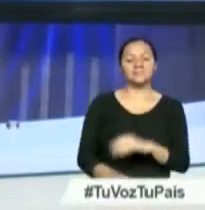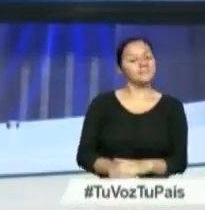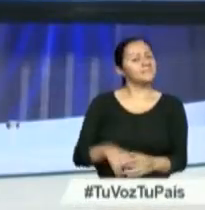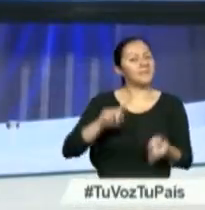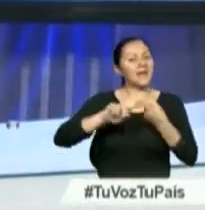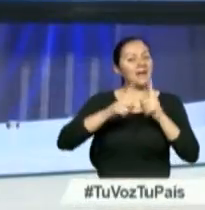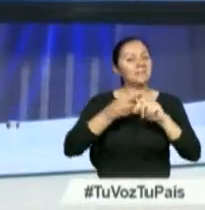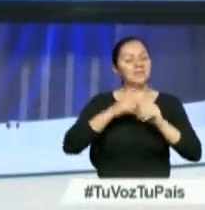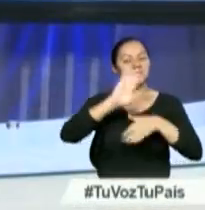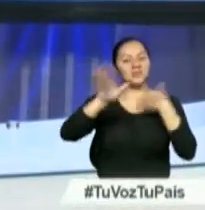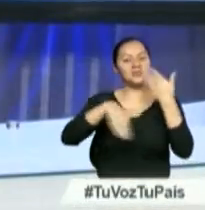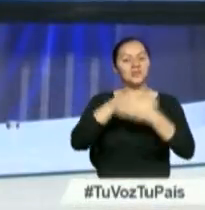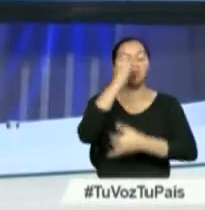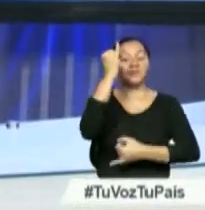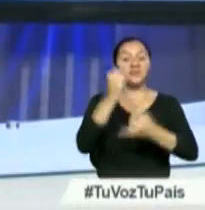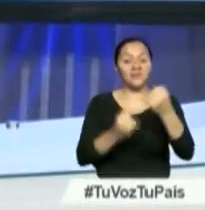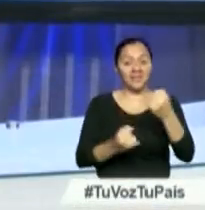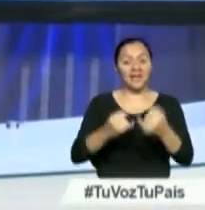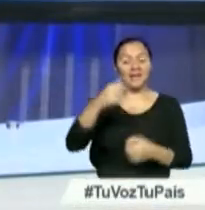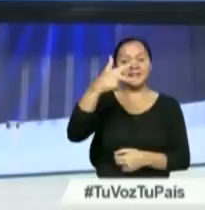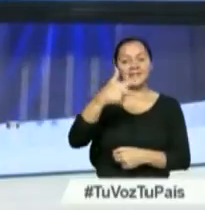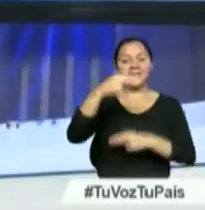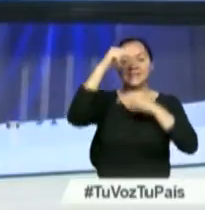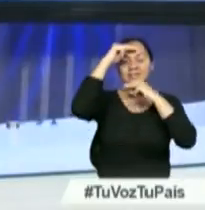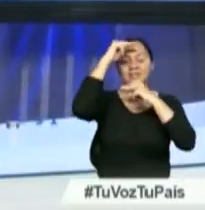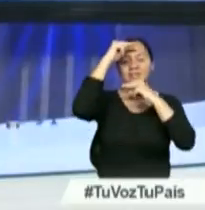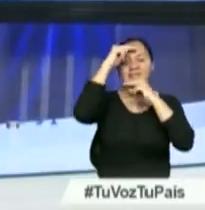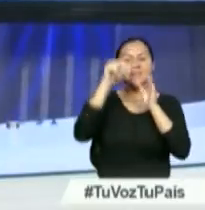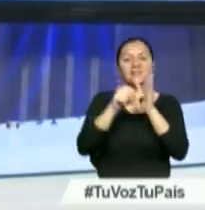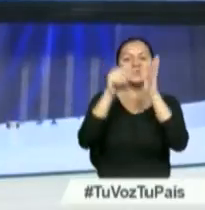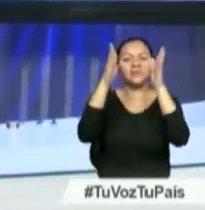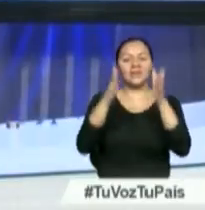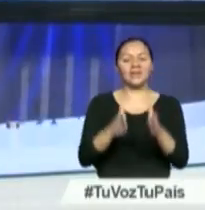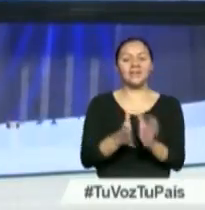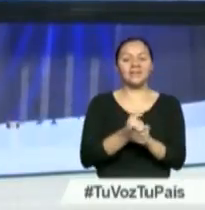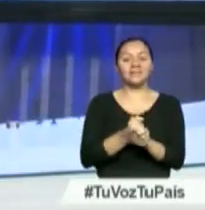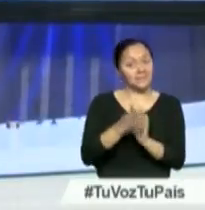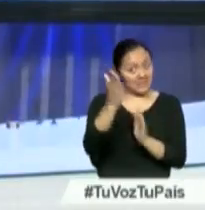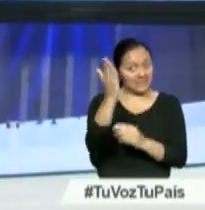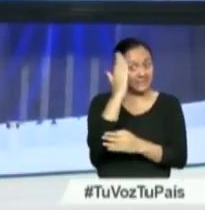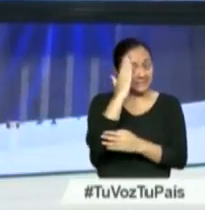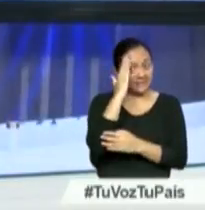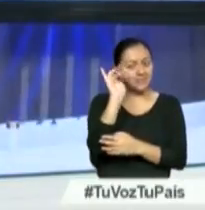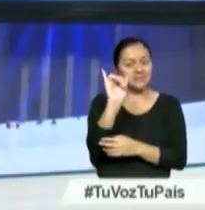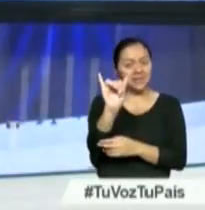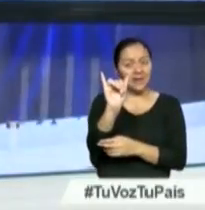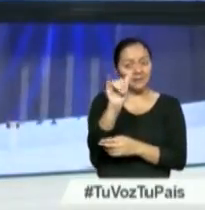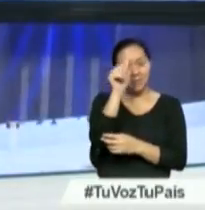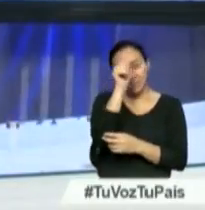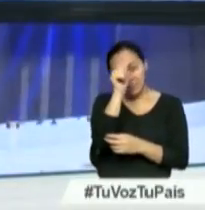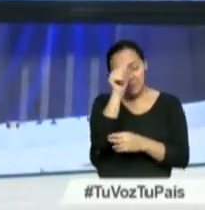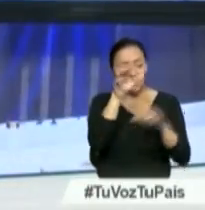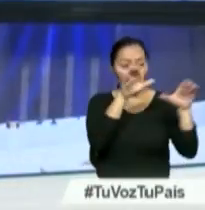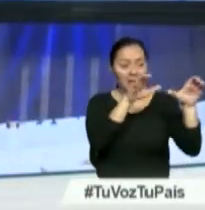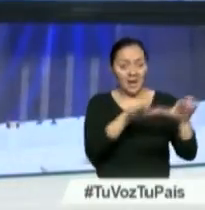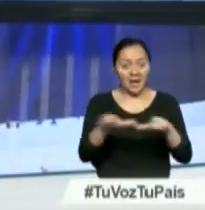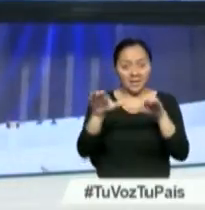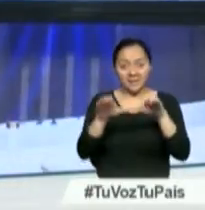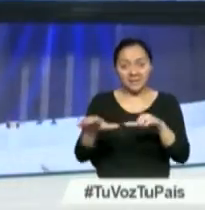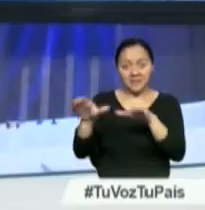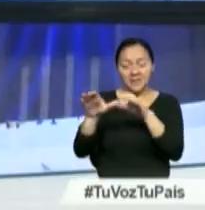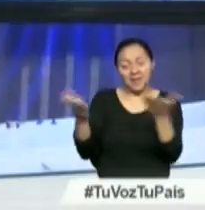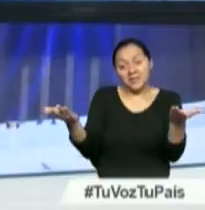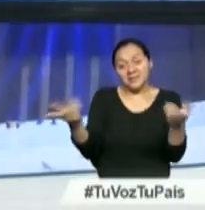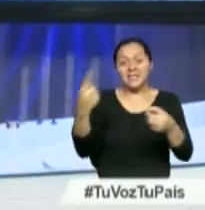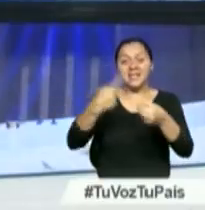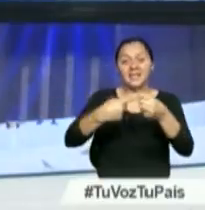Amigos, así llegamos al final de la tercera emisión de su Noticiero Ciudadano. Así que ya lo saben, este fin de semana son algunas alternativas que tiene